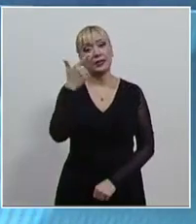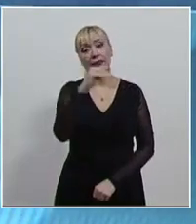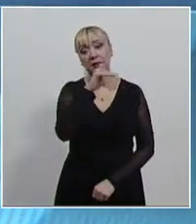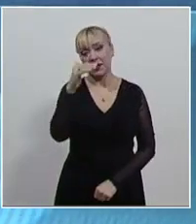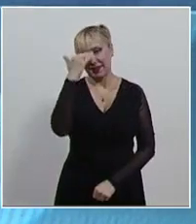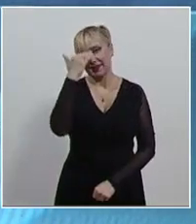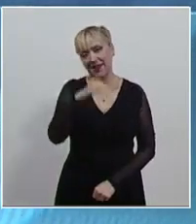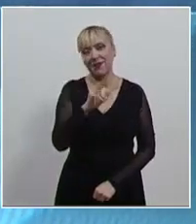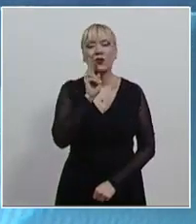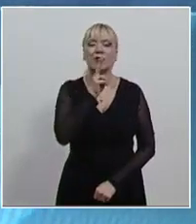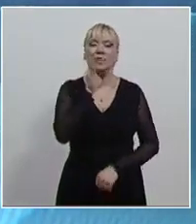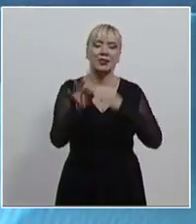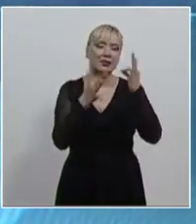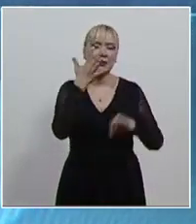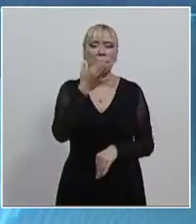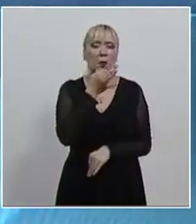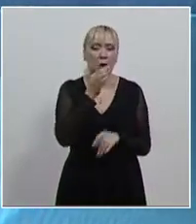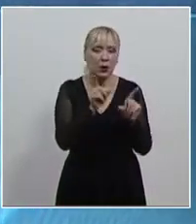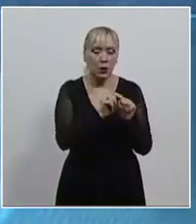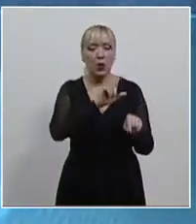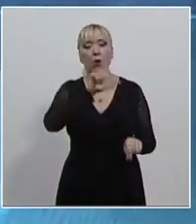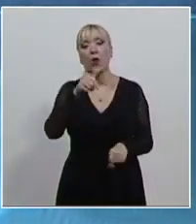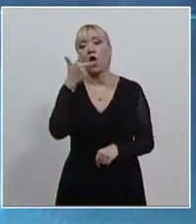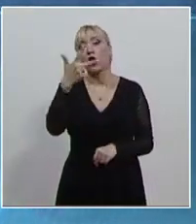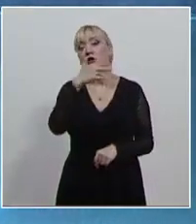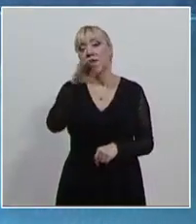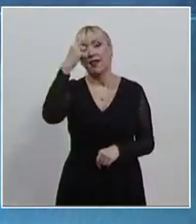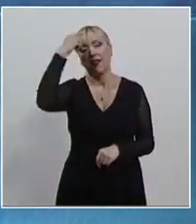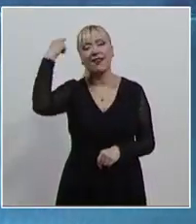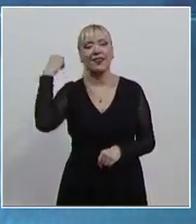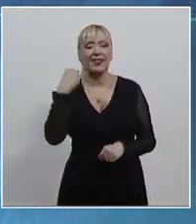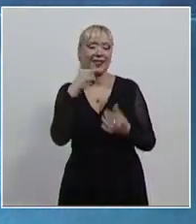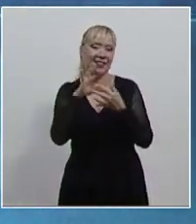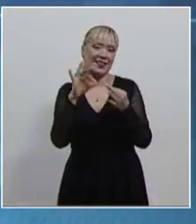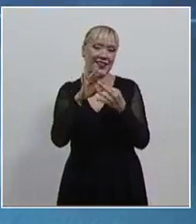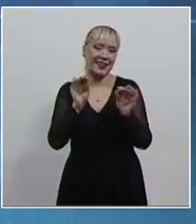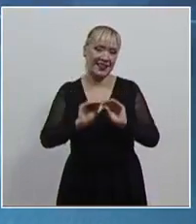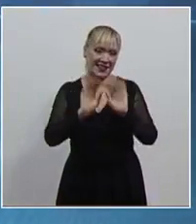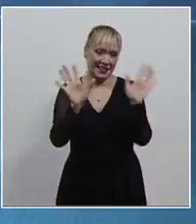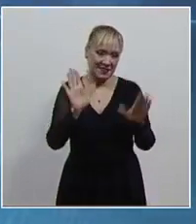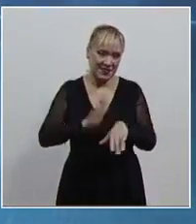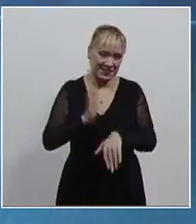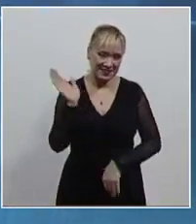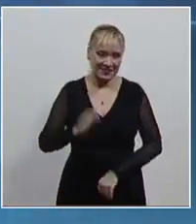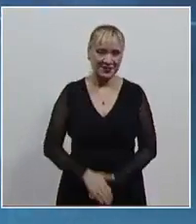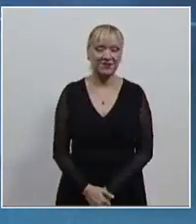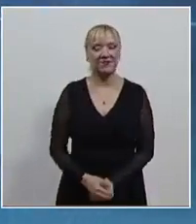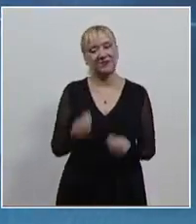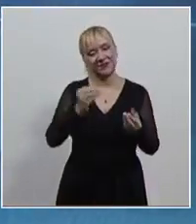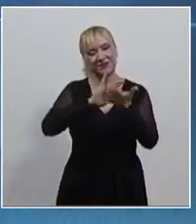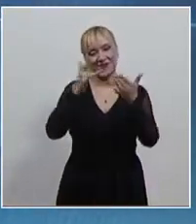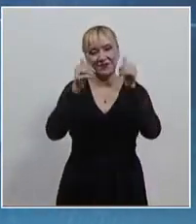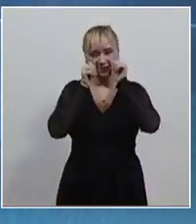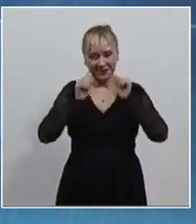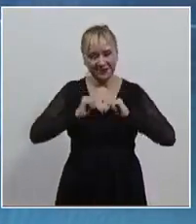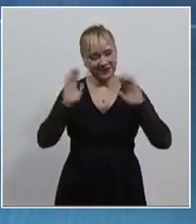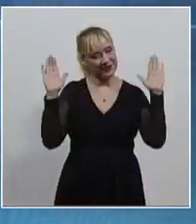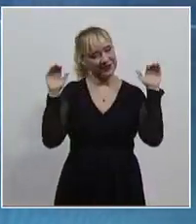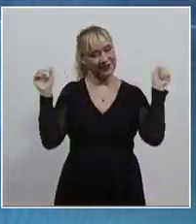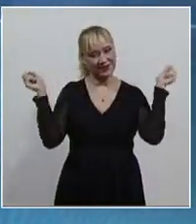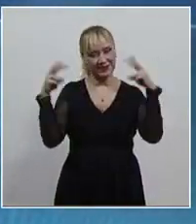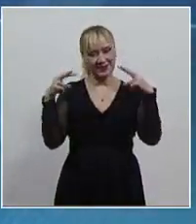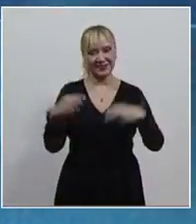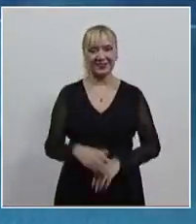.30 horas nuestro avance informativo y a las 8 y media de la noche el noticiero nocturno. Agradezco mucho su atención. Hasta la próxima.